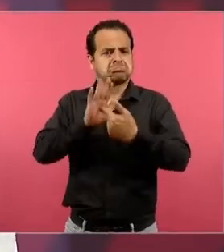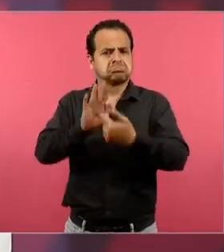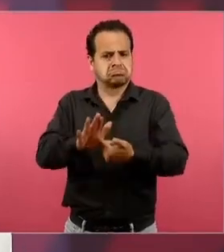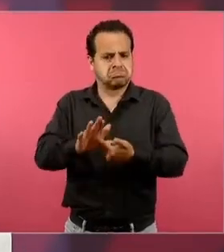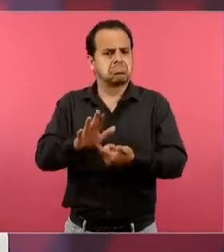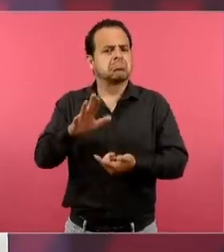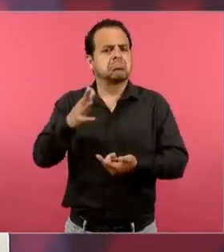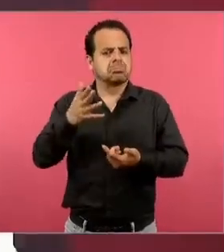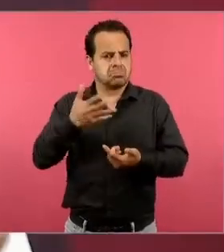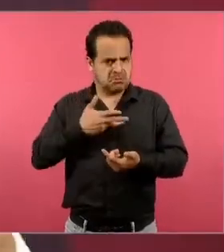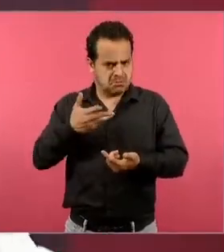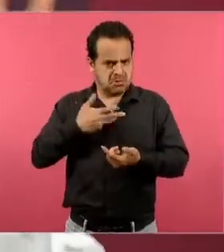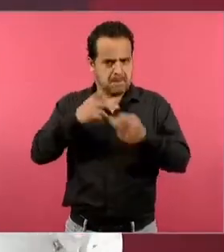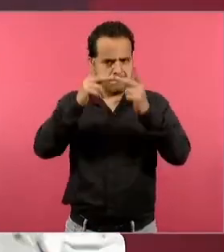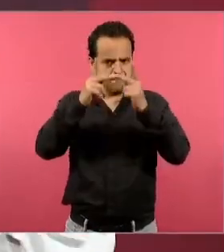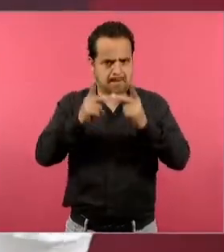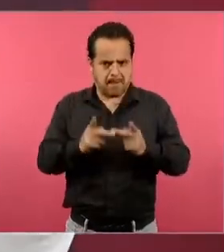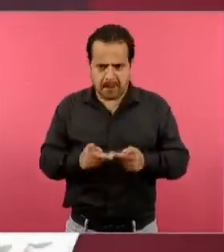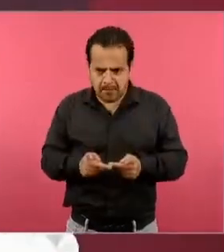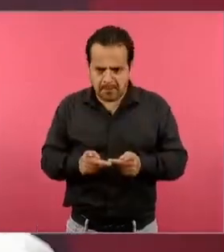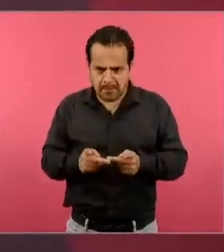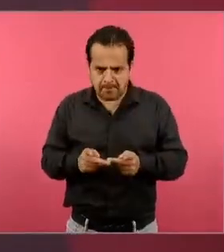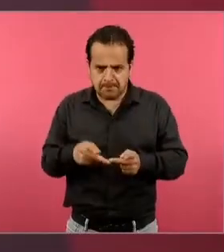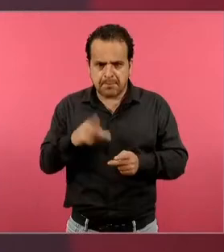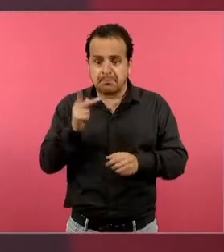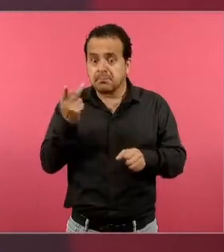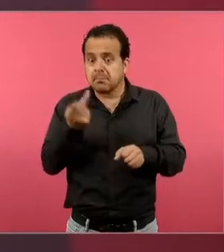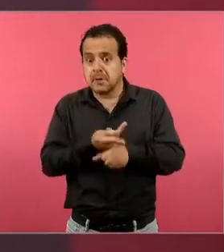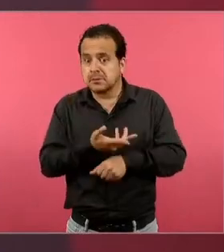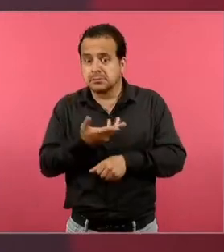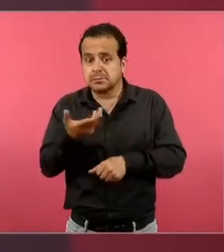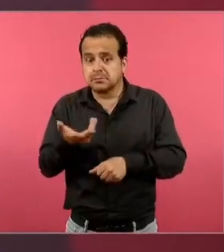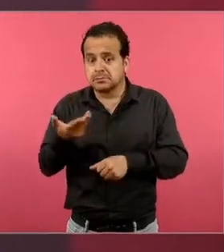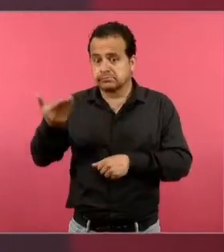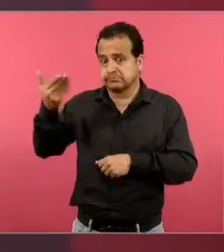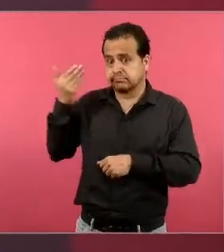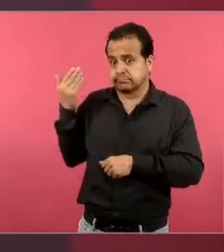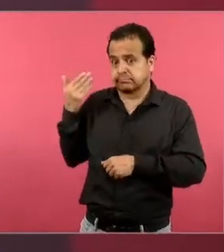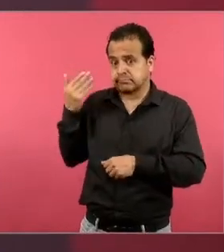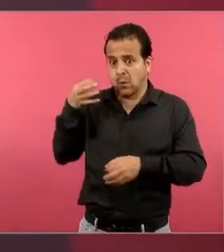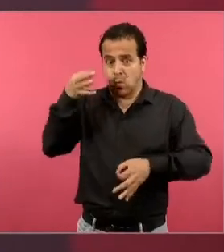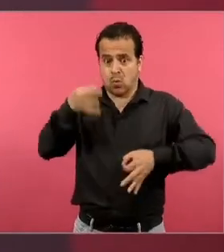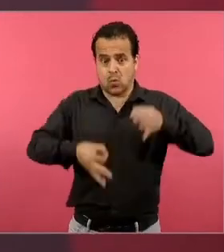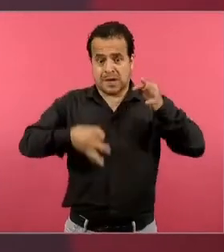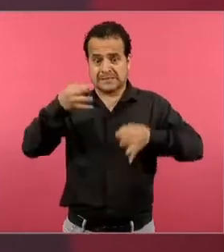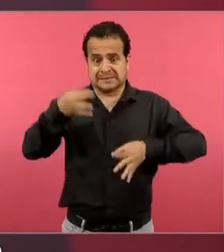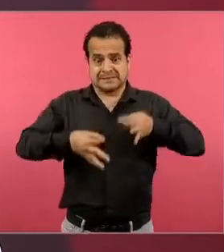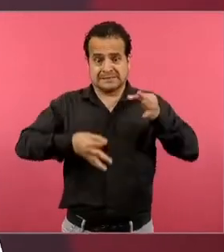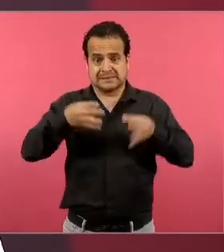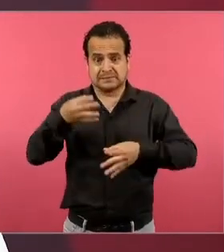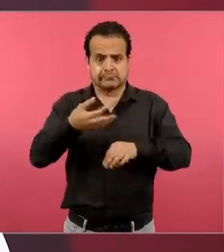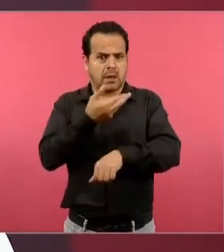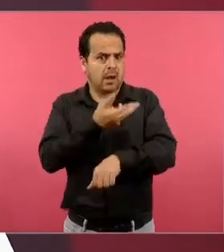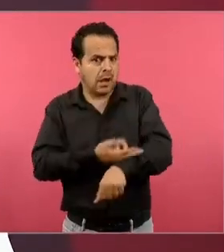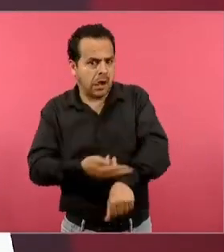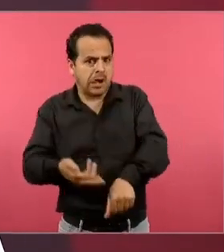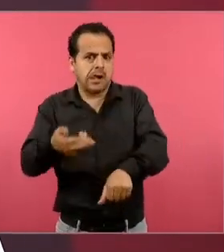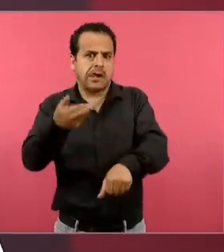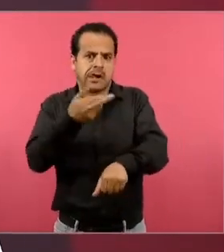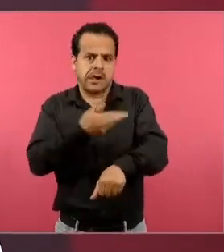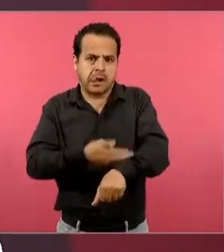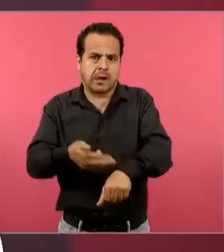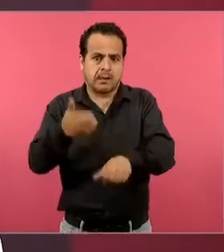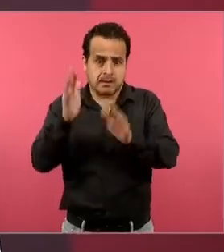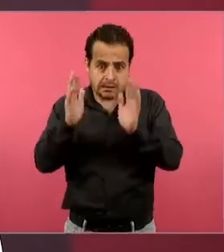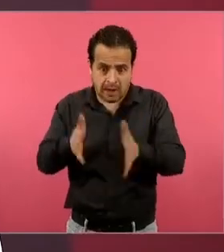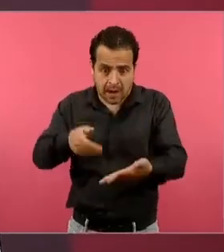estuvo trabajada, estaba detenido por un amparo que ya, insisto, ya ganó la Secretaría de Educación Pública y estos serán publicados en breve y